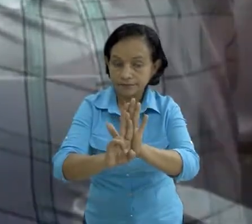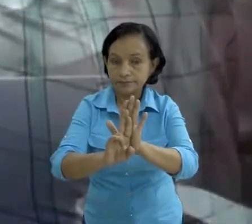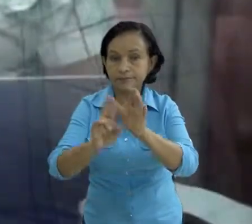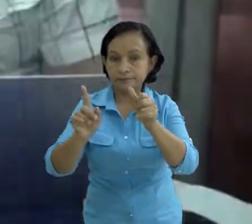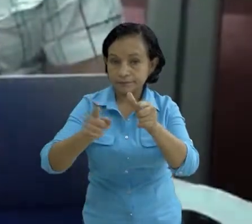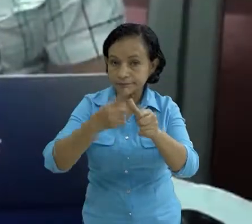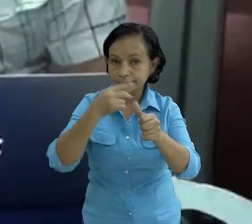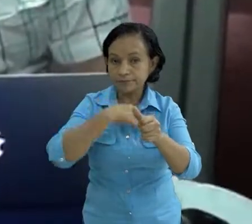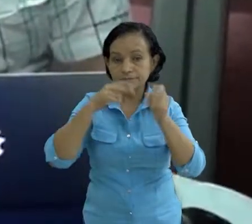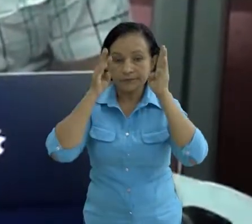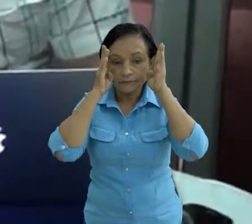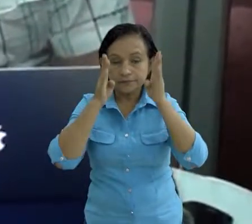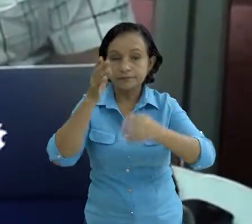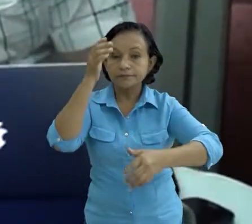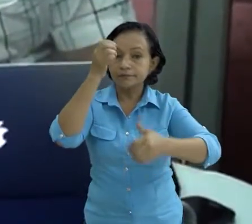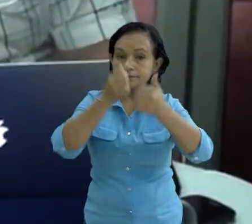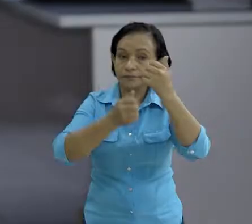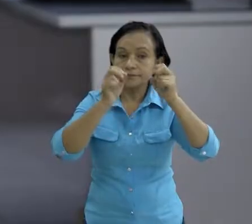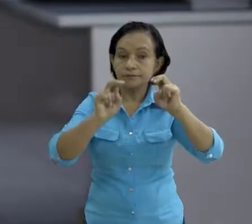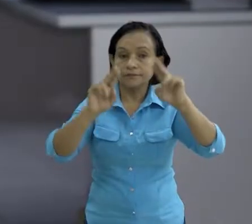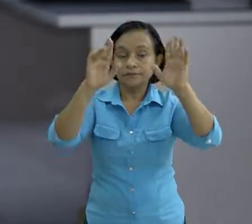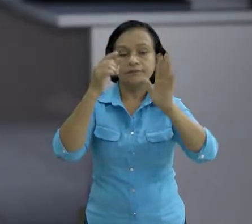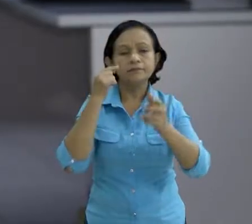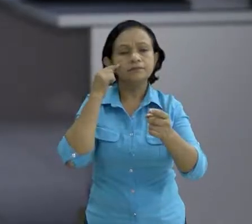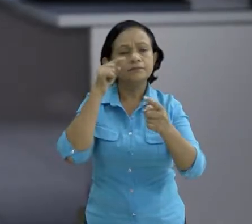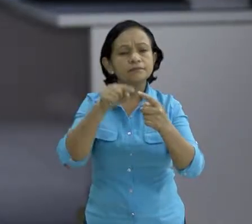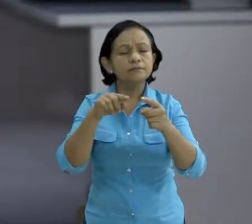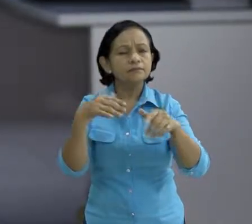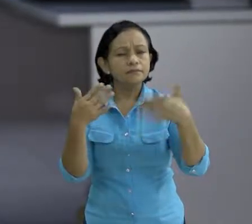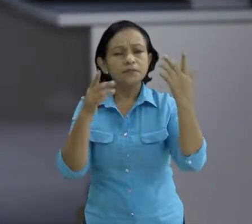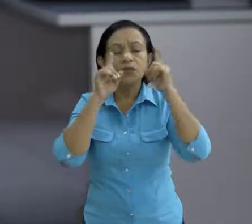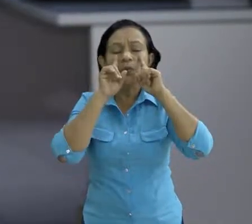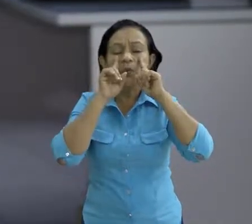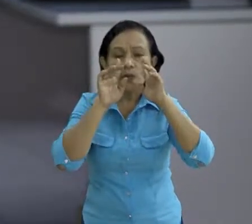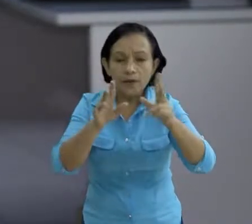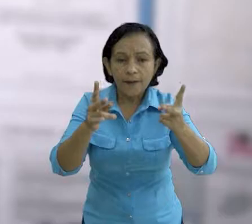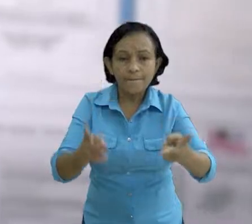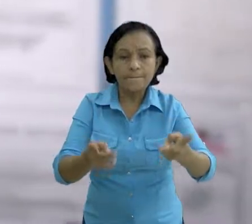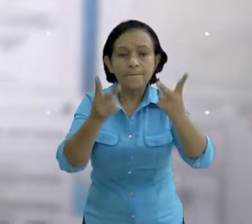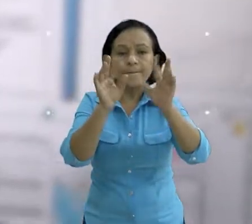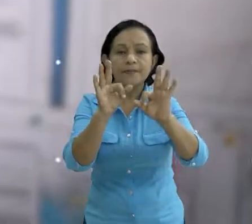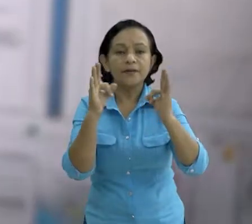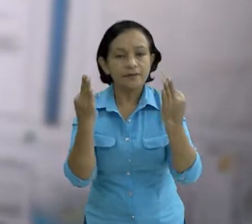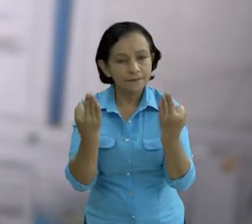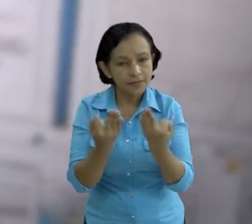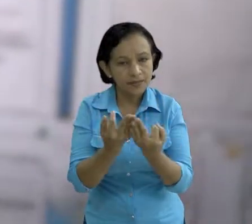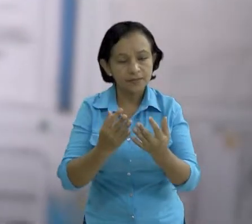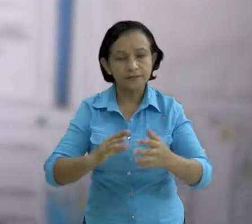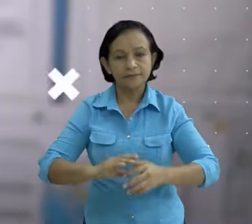para la atención de fenómenos con el objetivo principal de proteger la vida de las familias